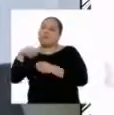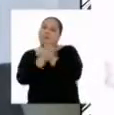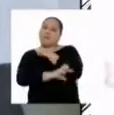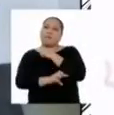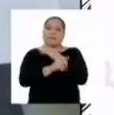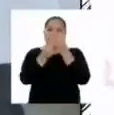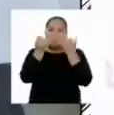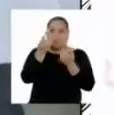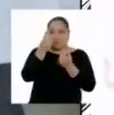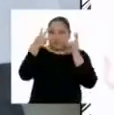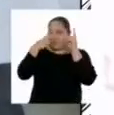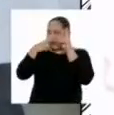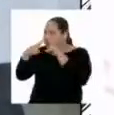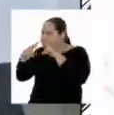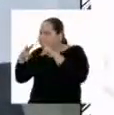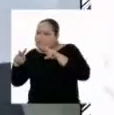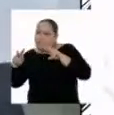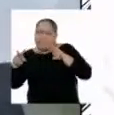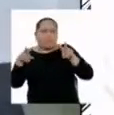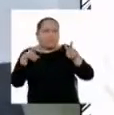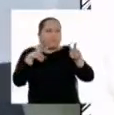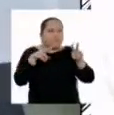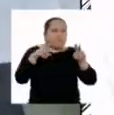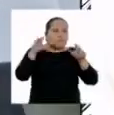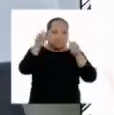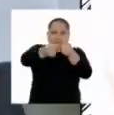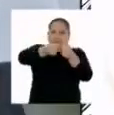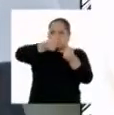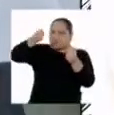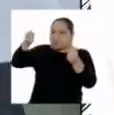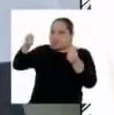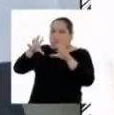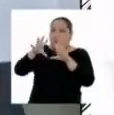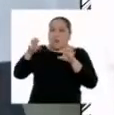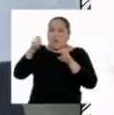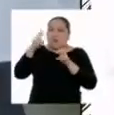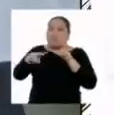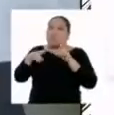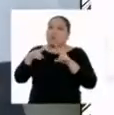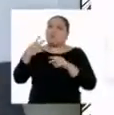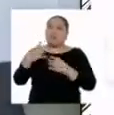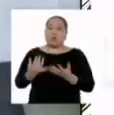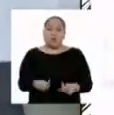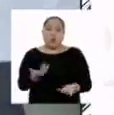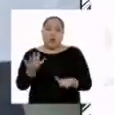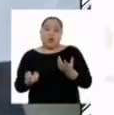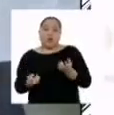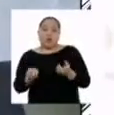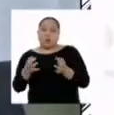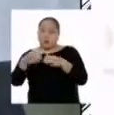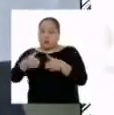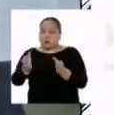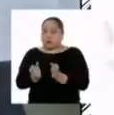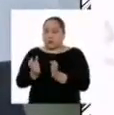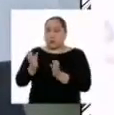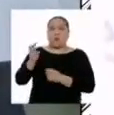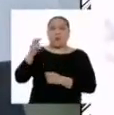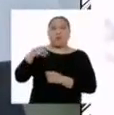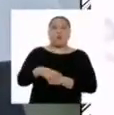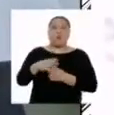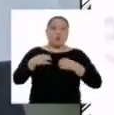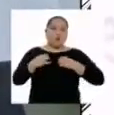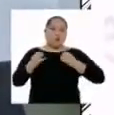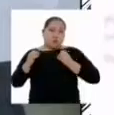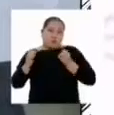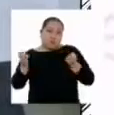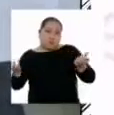Ahora quiero que observes a tu alrededor. Abre tu refri o viva en tu despensa, en tu jardín o en tus maceteros, o incluso en